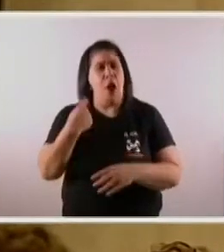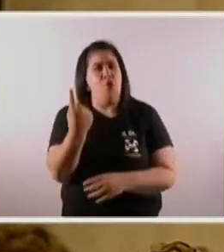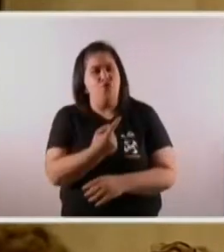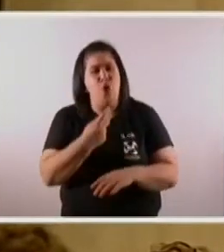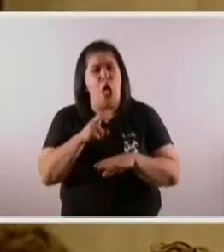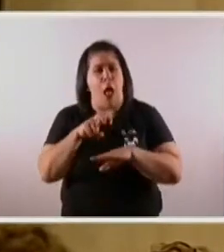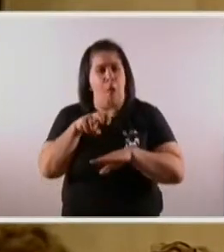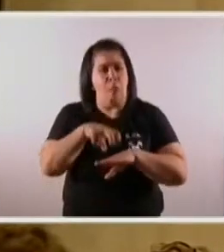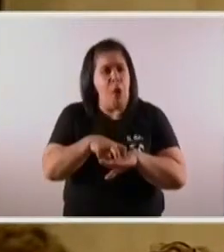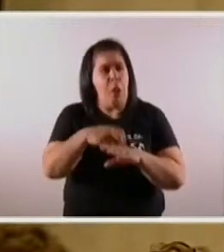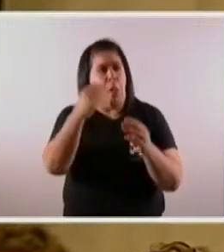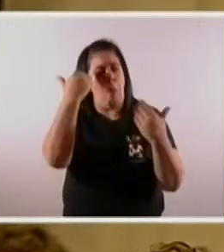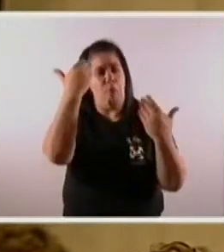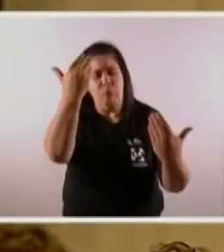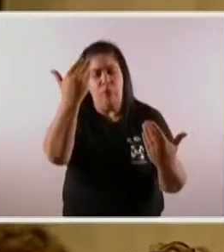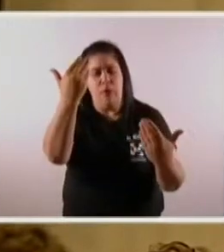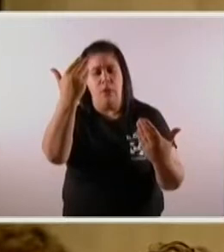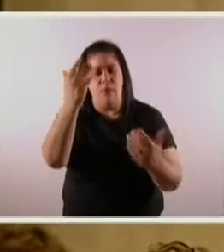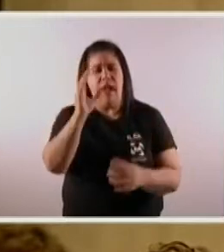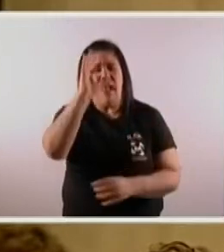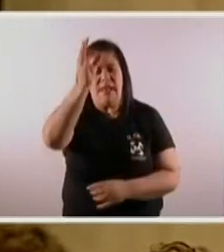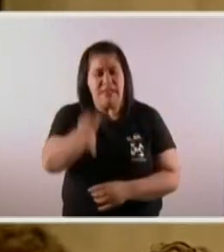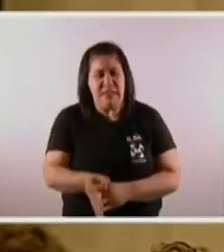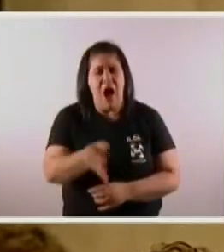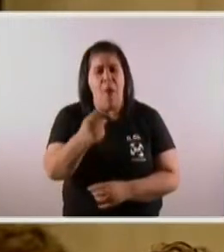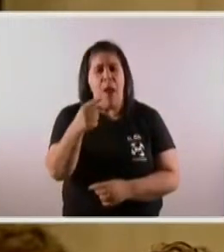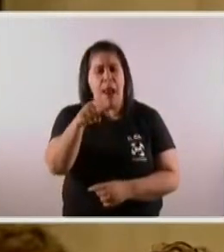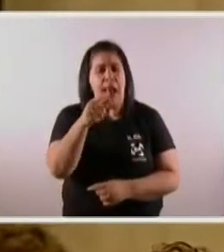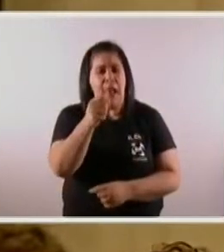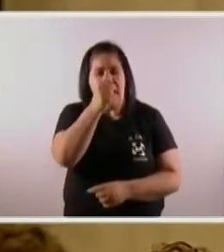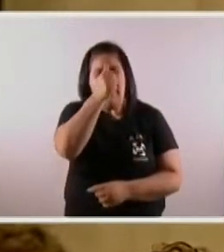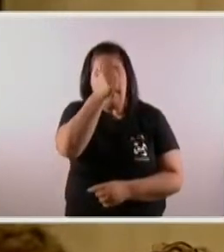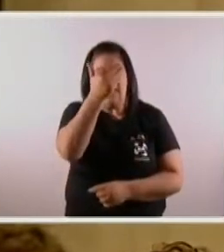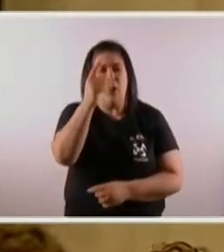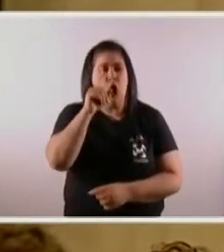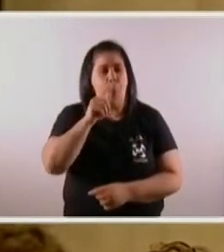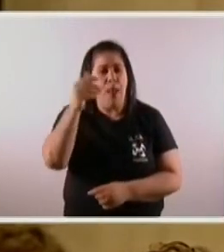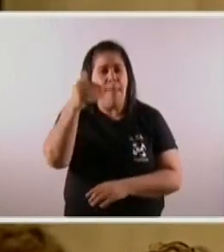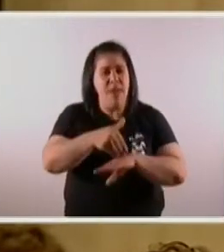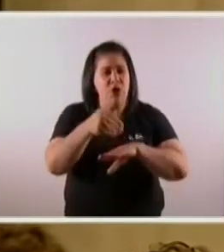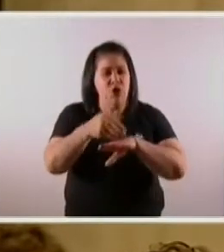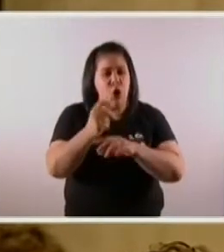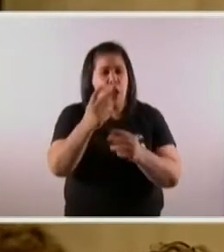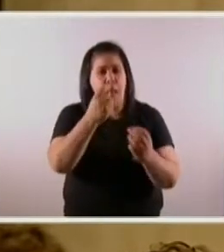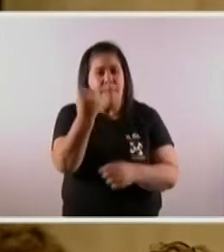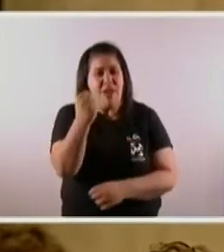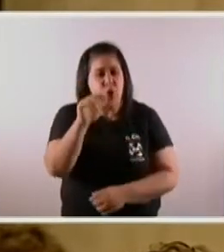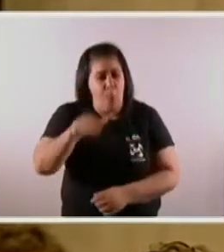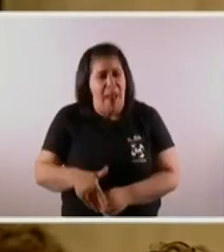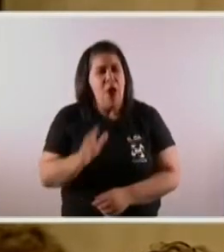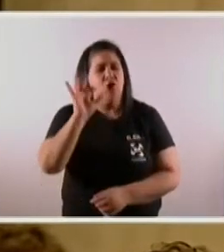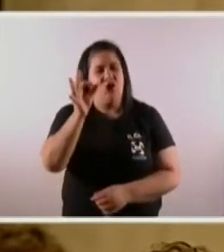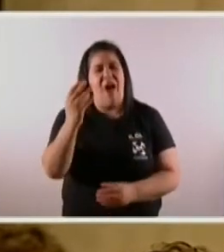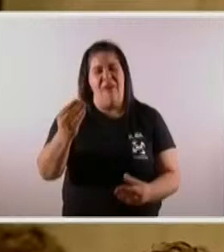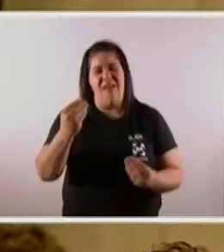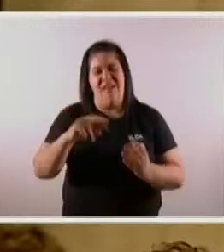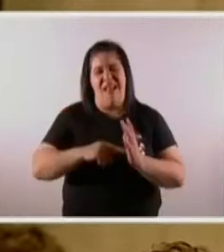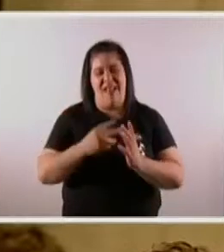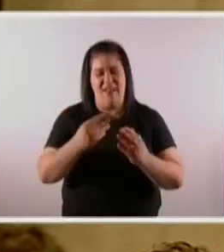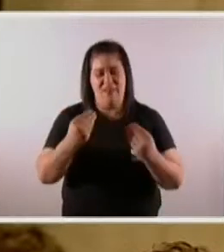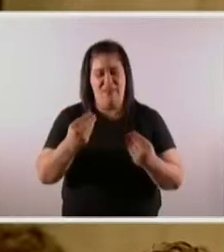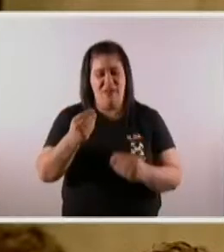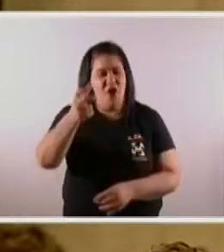porque saben muy bien lo que significa un recorte de 65.000 millones de pesos. Por ejemplo, es el